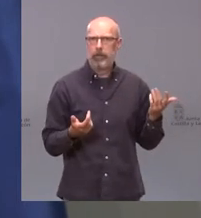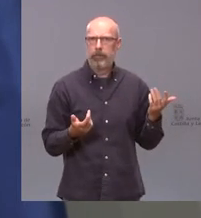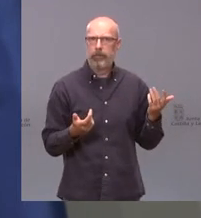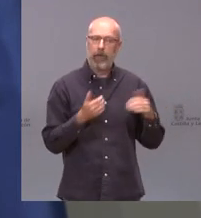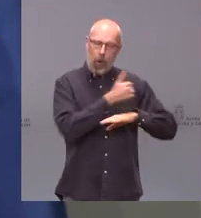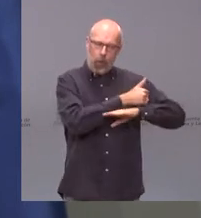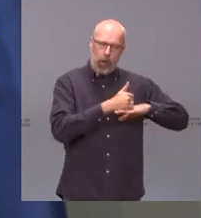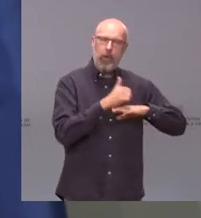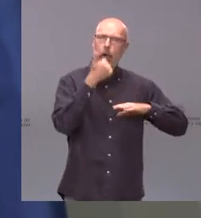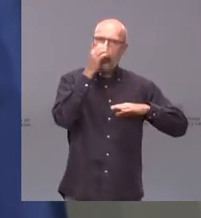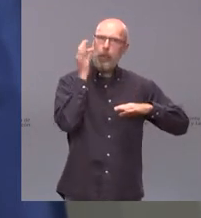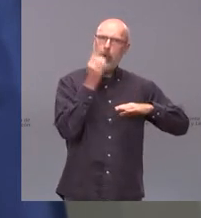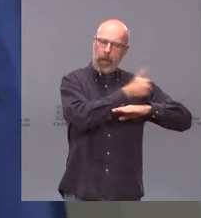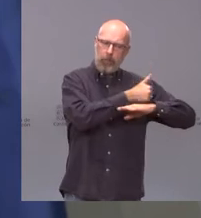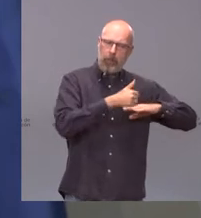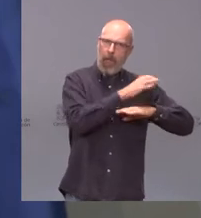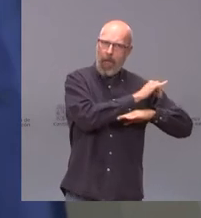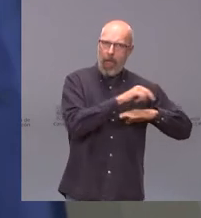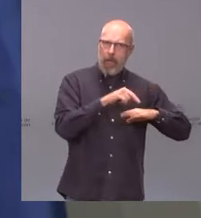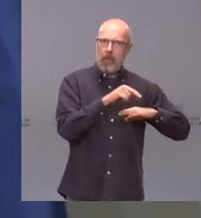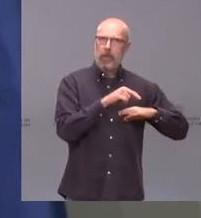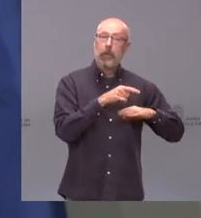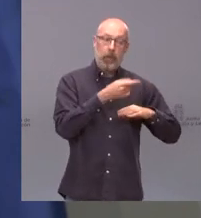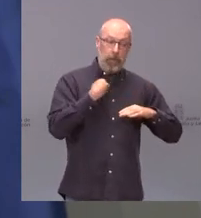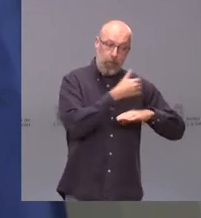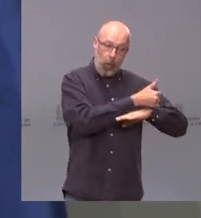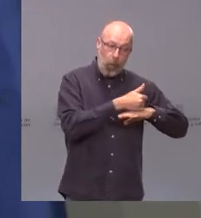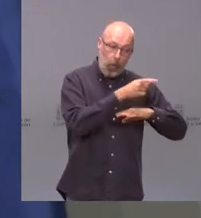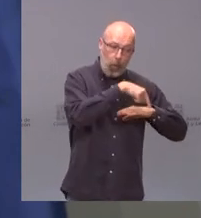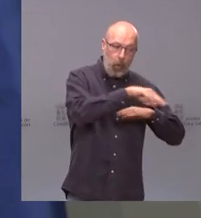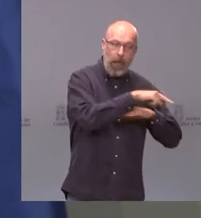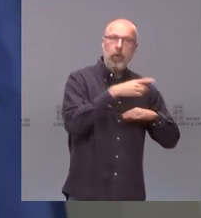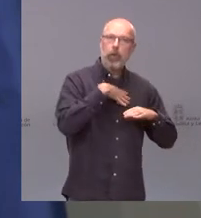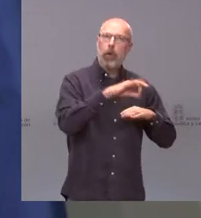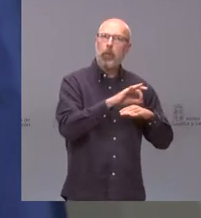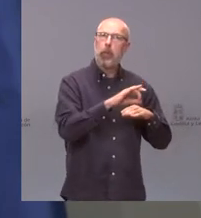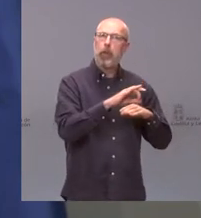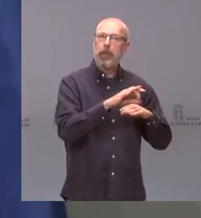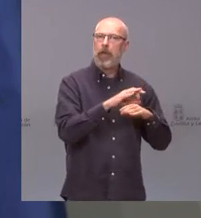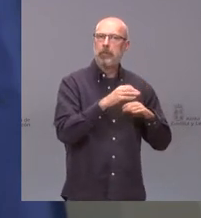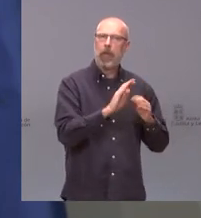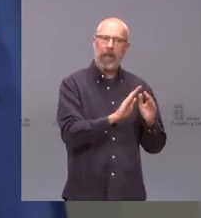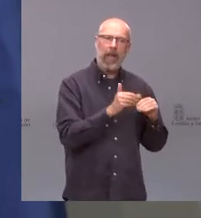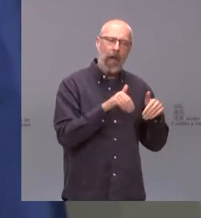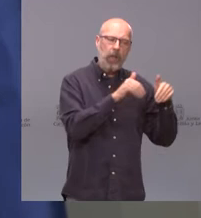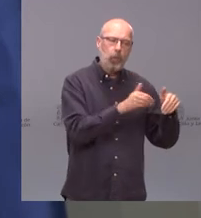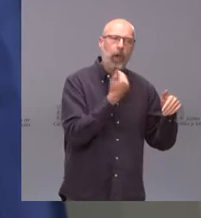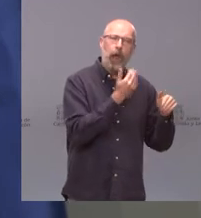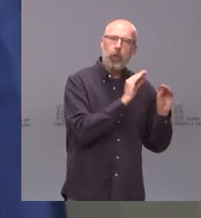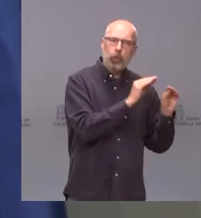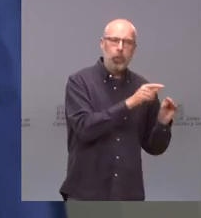y también los propios jurados podían presentar candidaturas sobre la mesa. Por tanto, esta es la manera